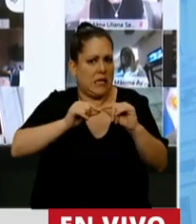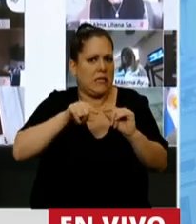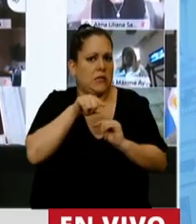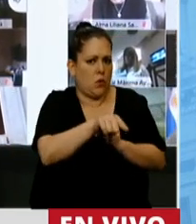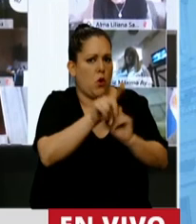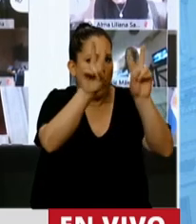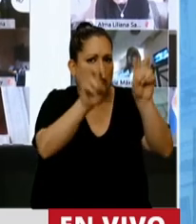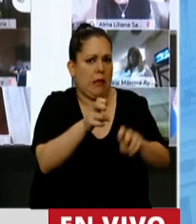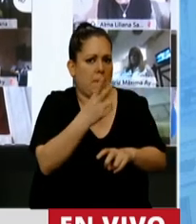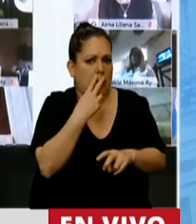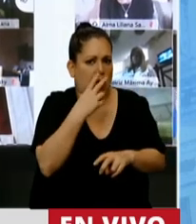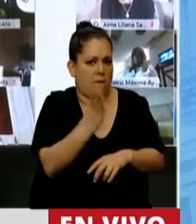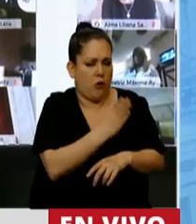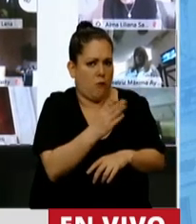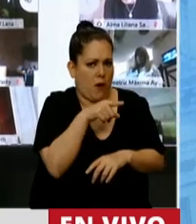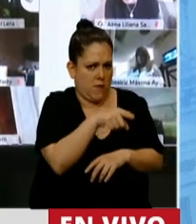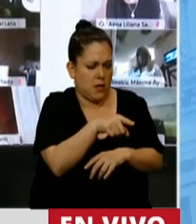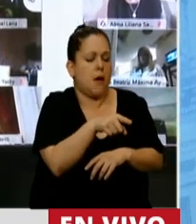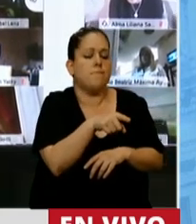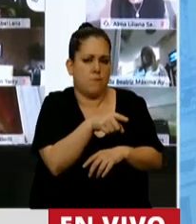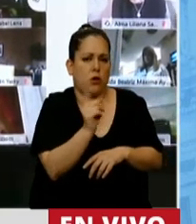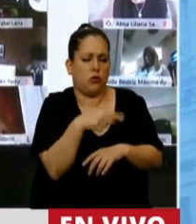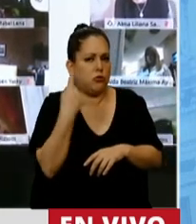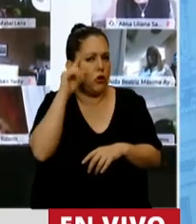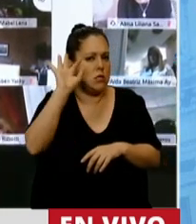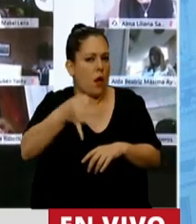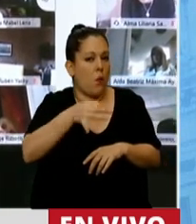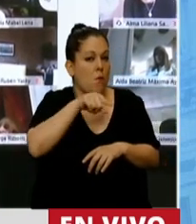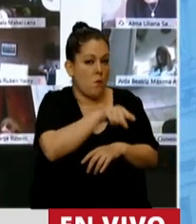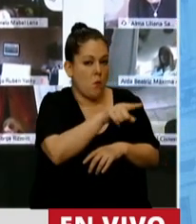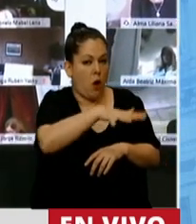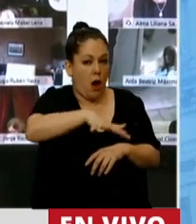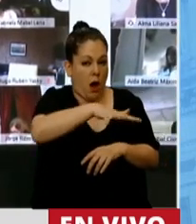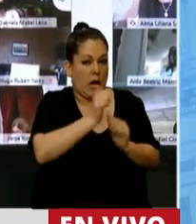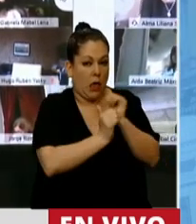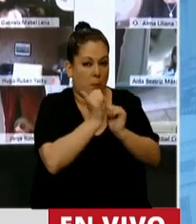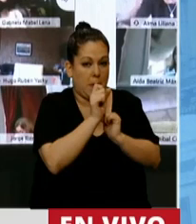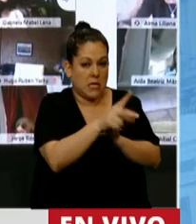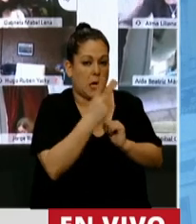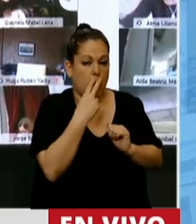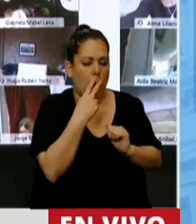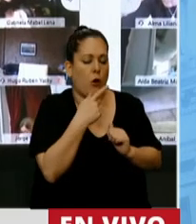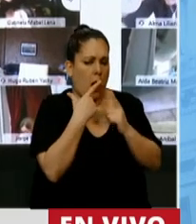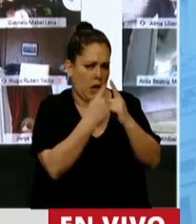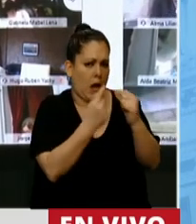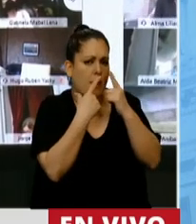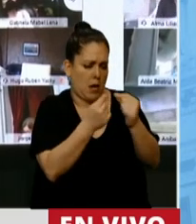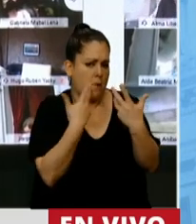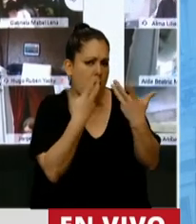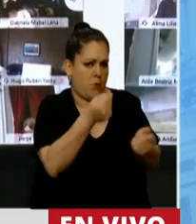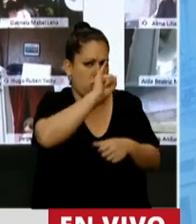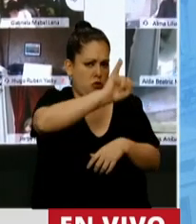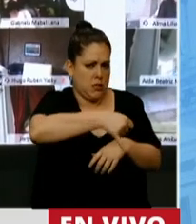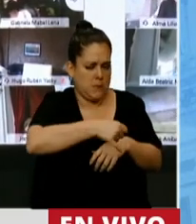creemos, una reivindicación que este sector hace rato viene reclamando. Y, por último,